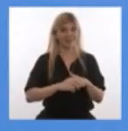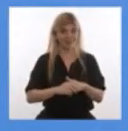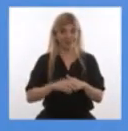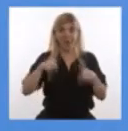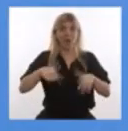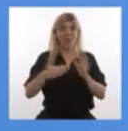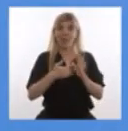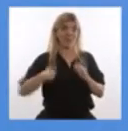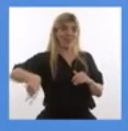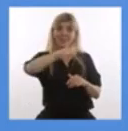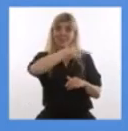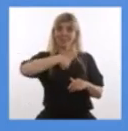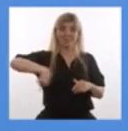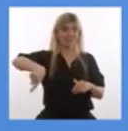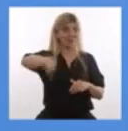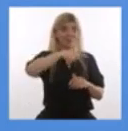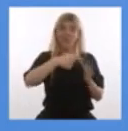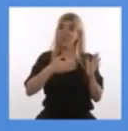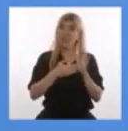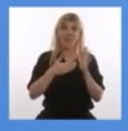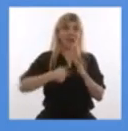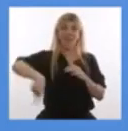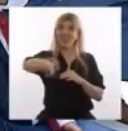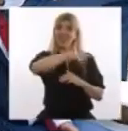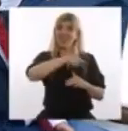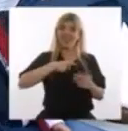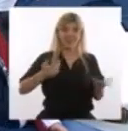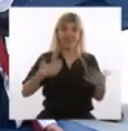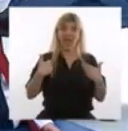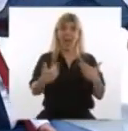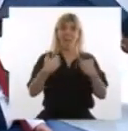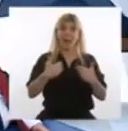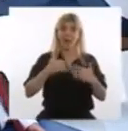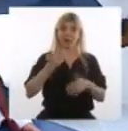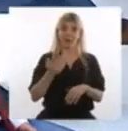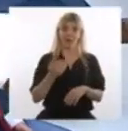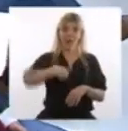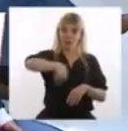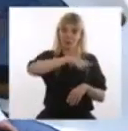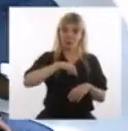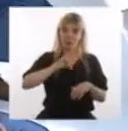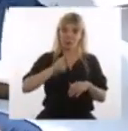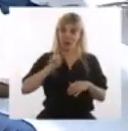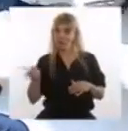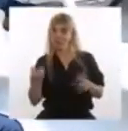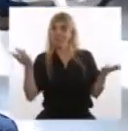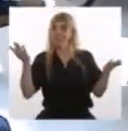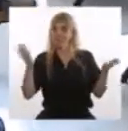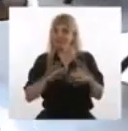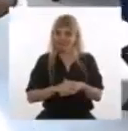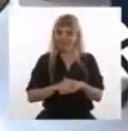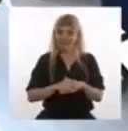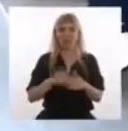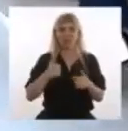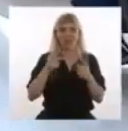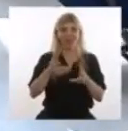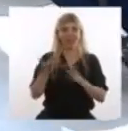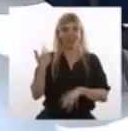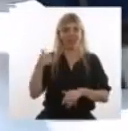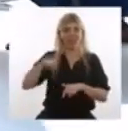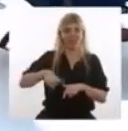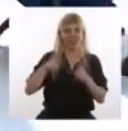de nosotros. Depende de lo que seamos capaces nosotros. Y yo, como dije ayer y como dije hoy,